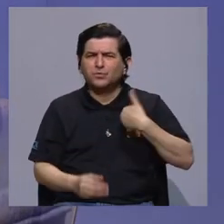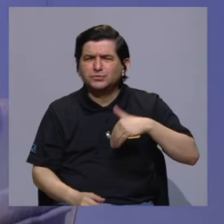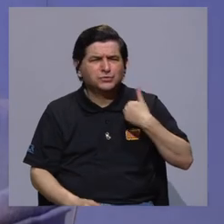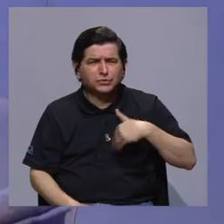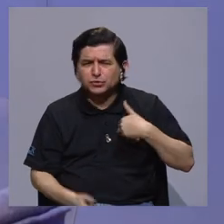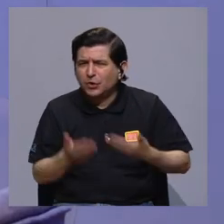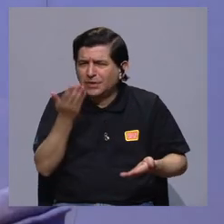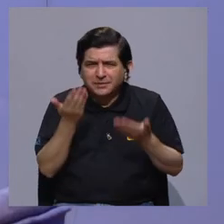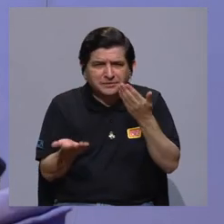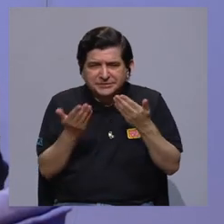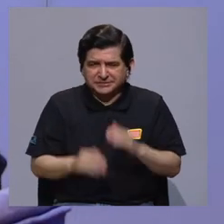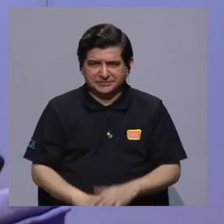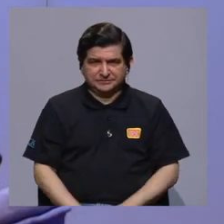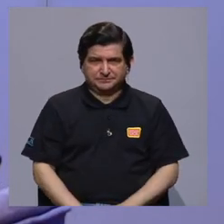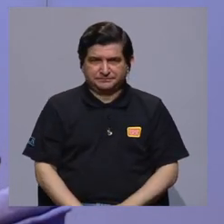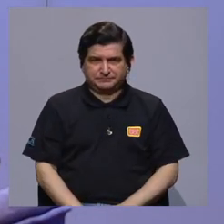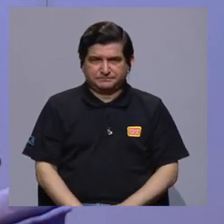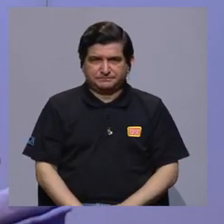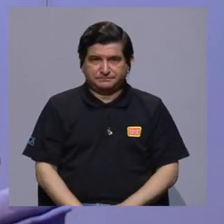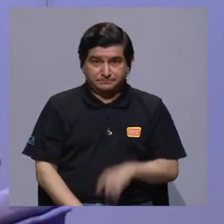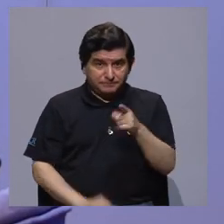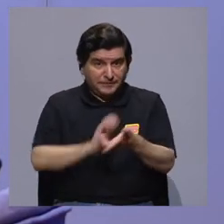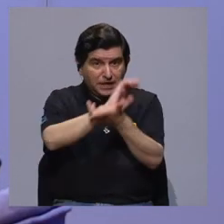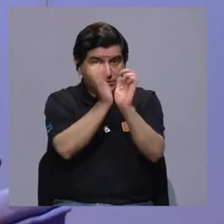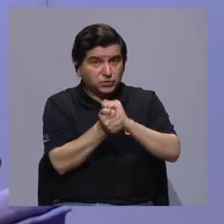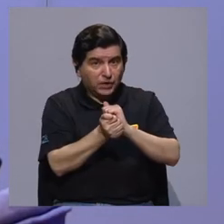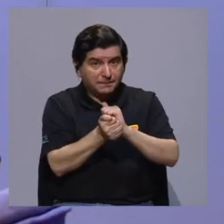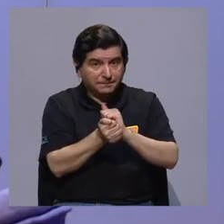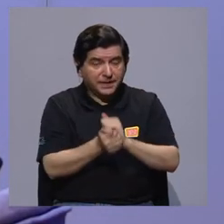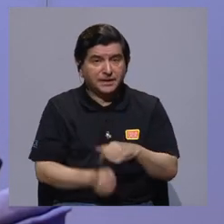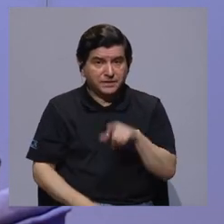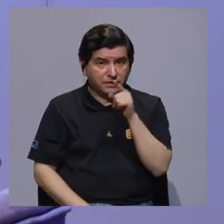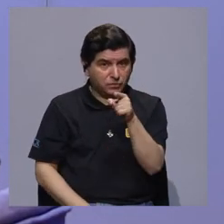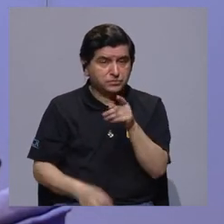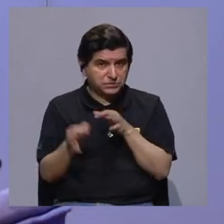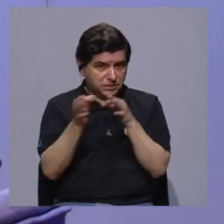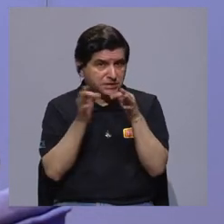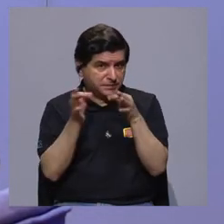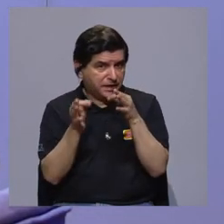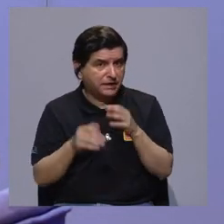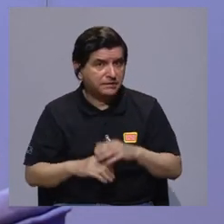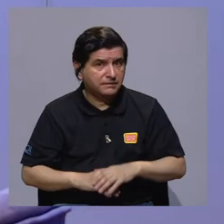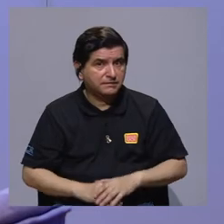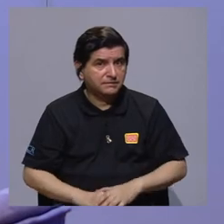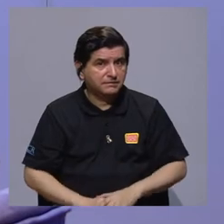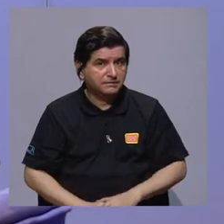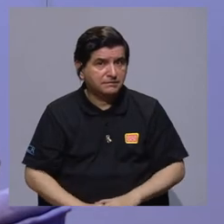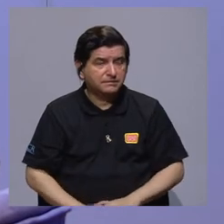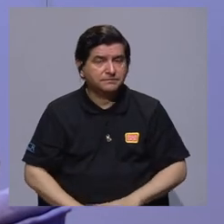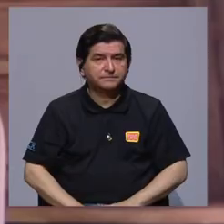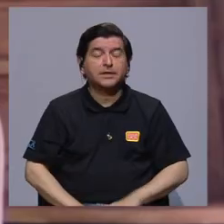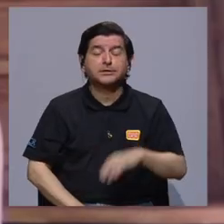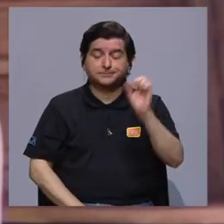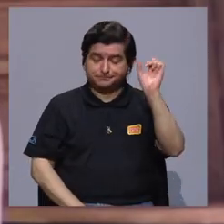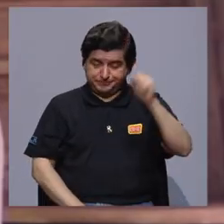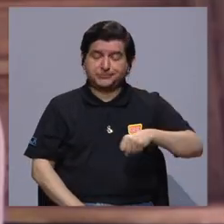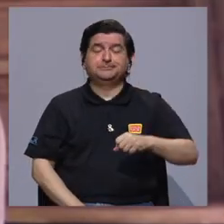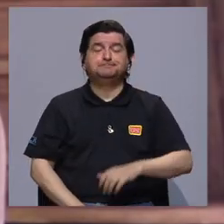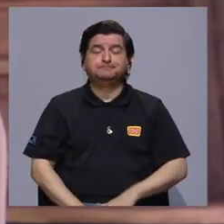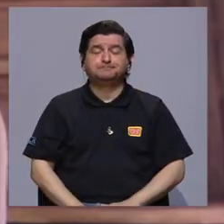muy masculinizada, pongámoslo en esos términos. ¿Eso ha cambiado radicalmente lo que usted nos está diciendo, verdad?